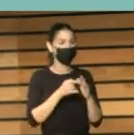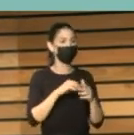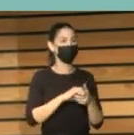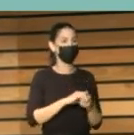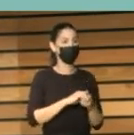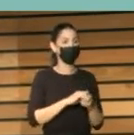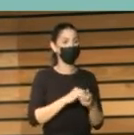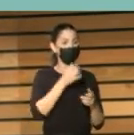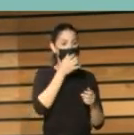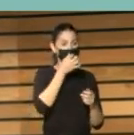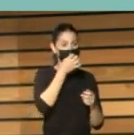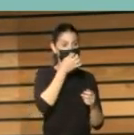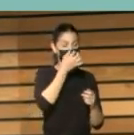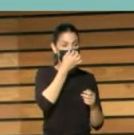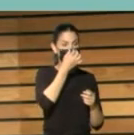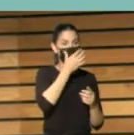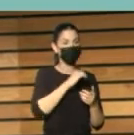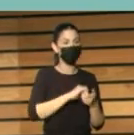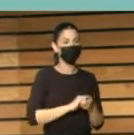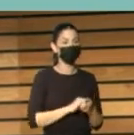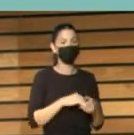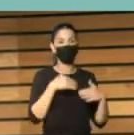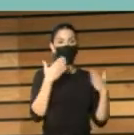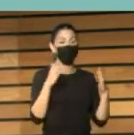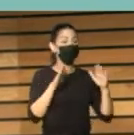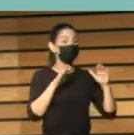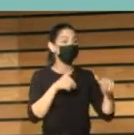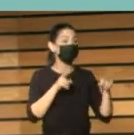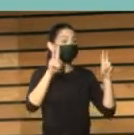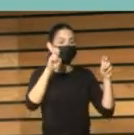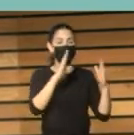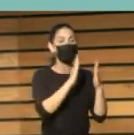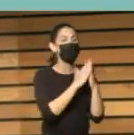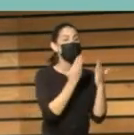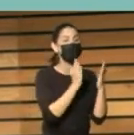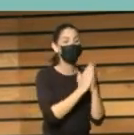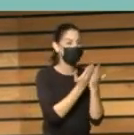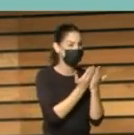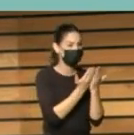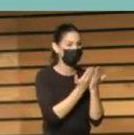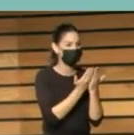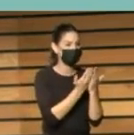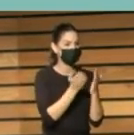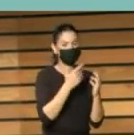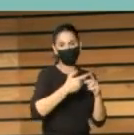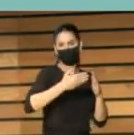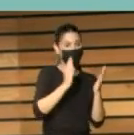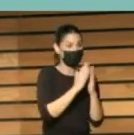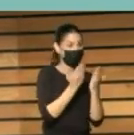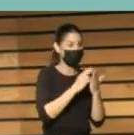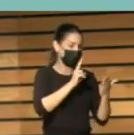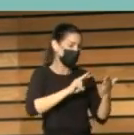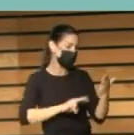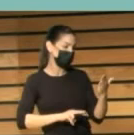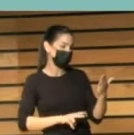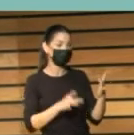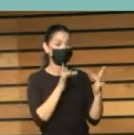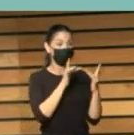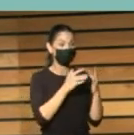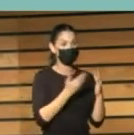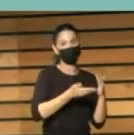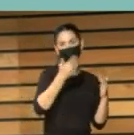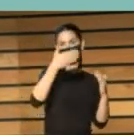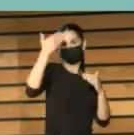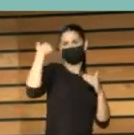fluidez de la que les hablaba, el libro y la biblioteca nos acompañan desde la antigüedad y perdurarán en el